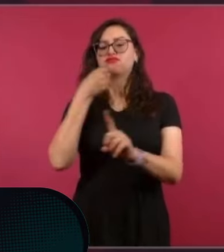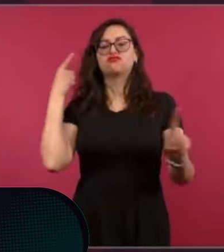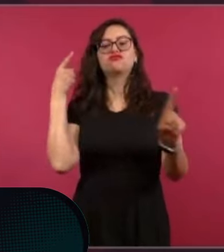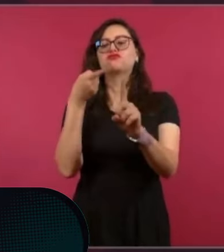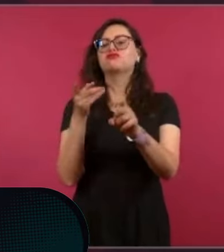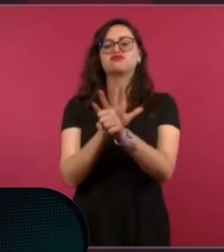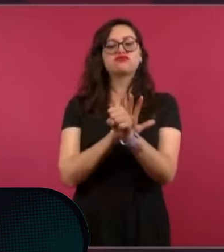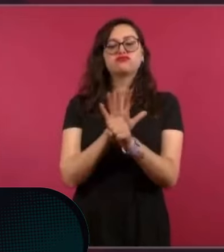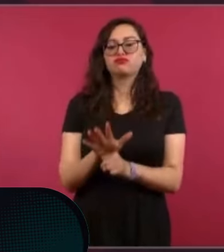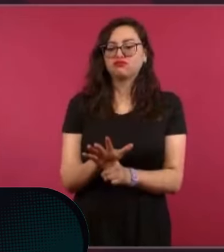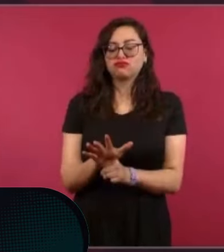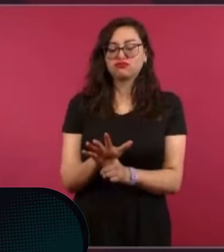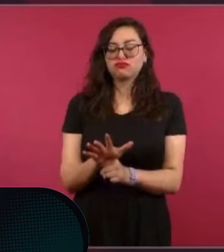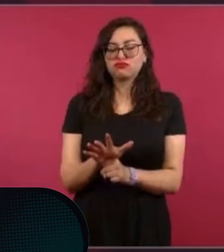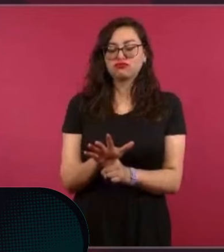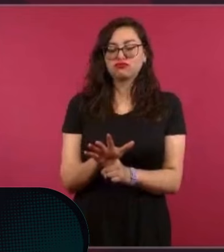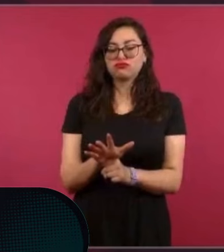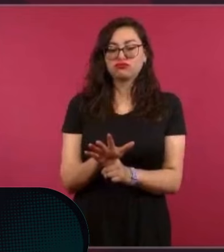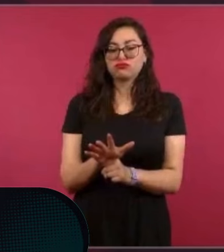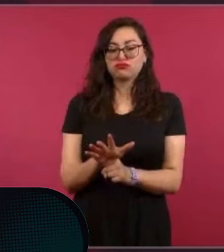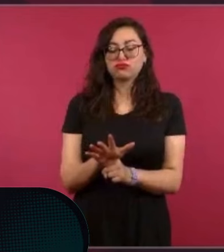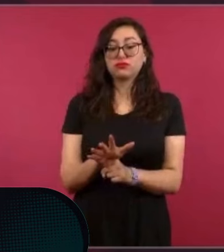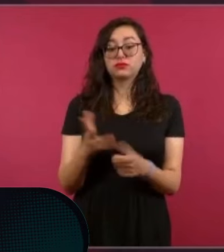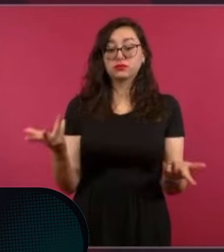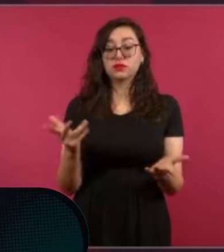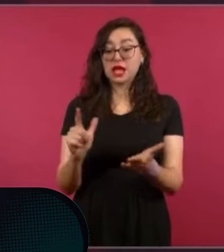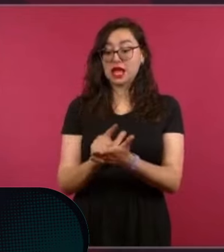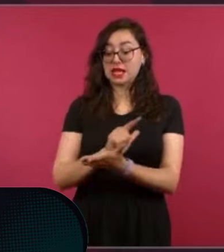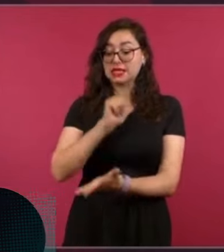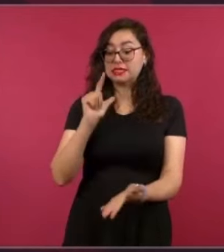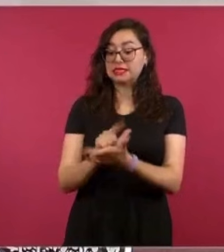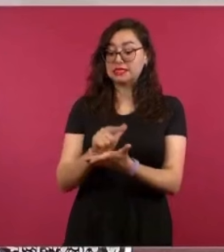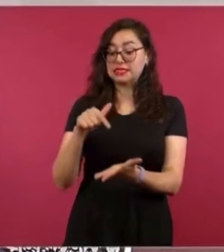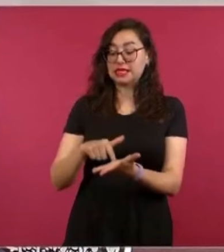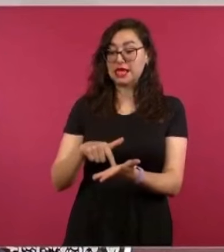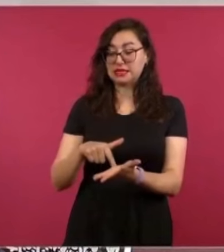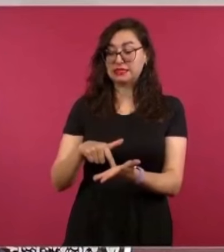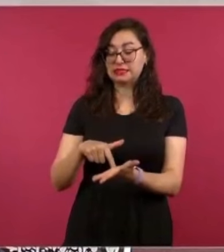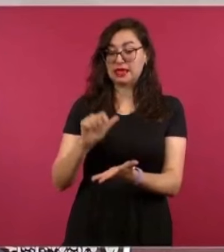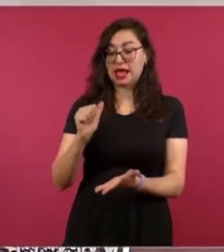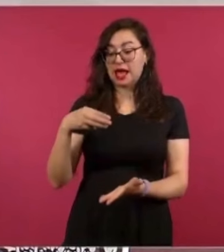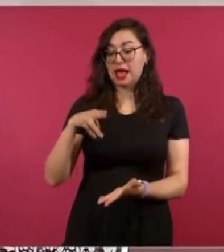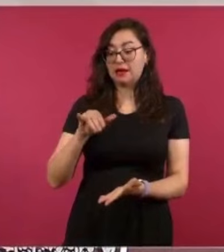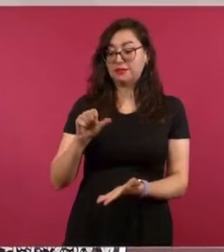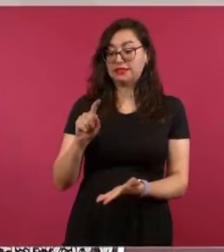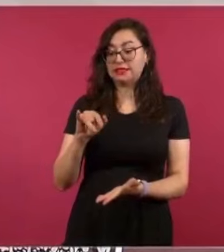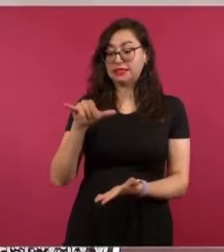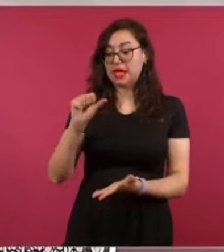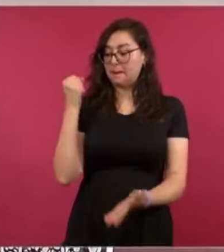el que personas